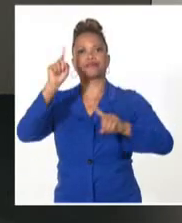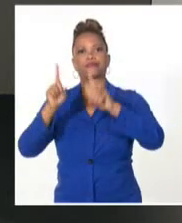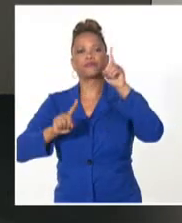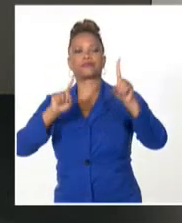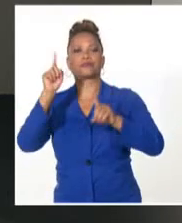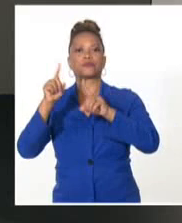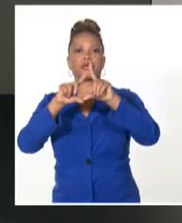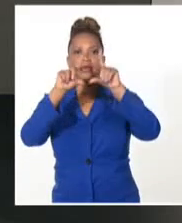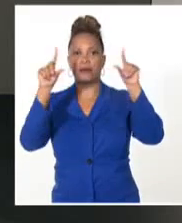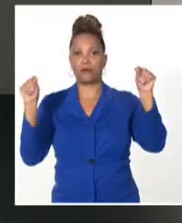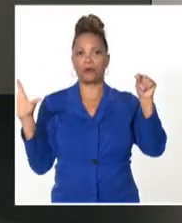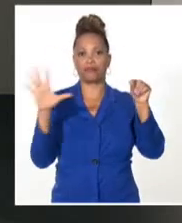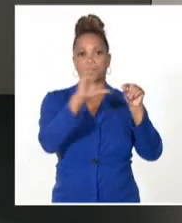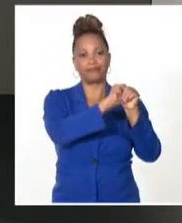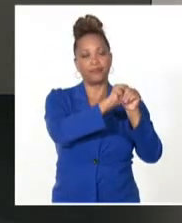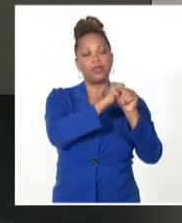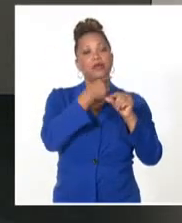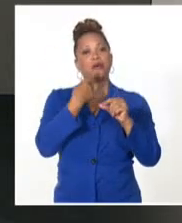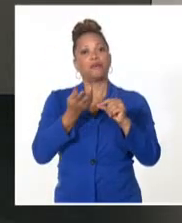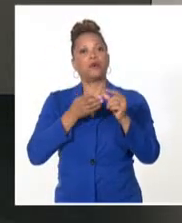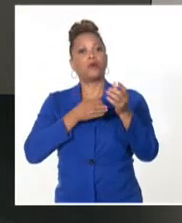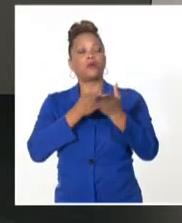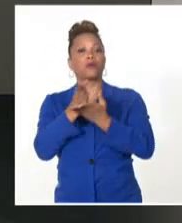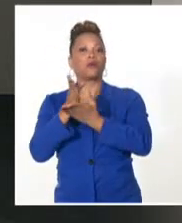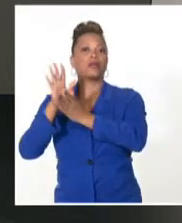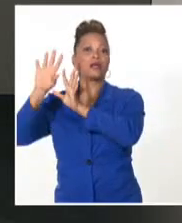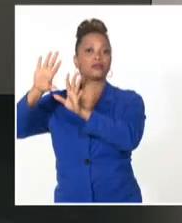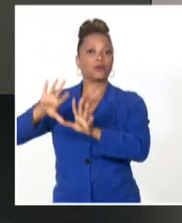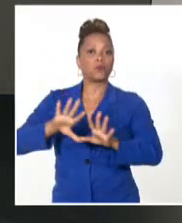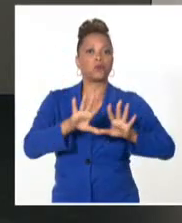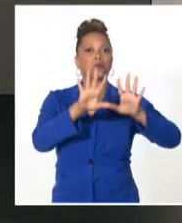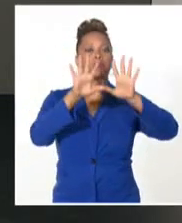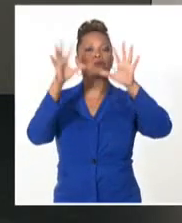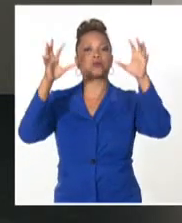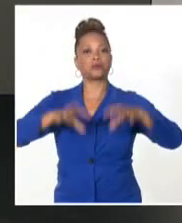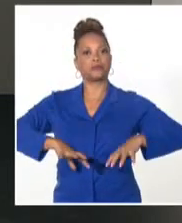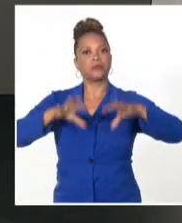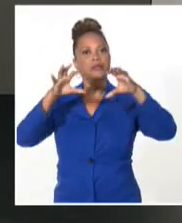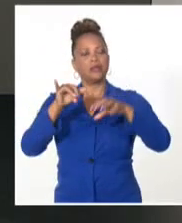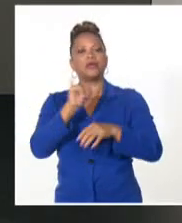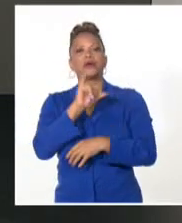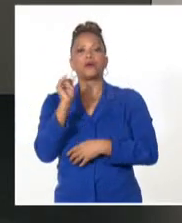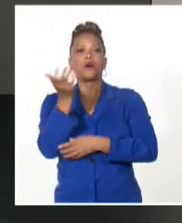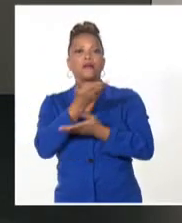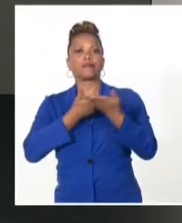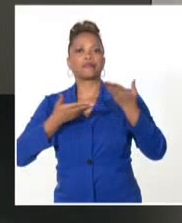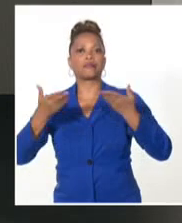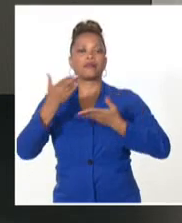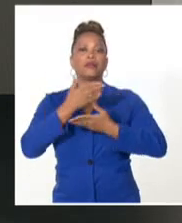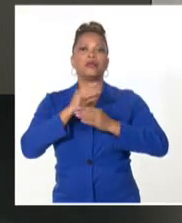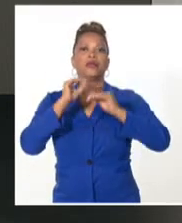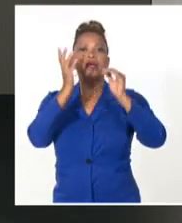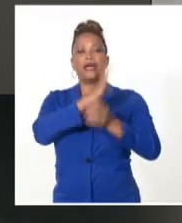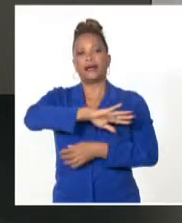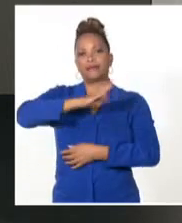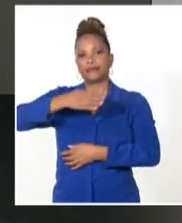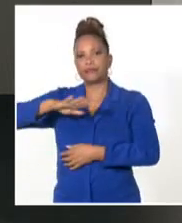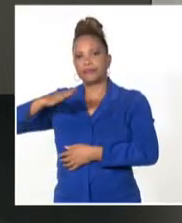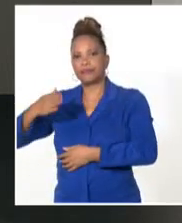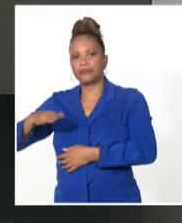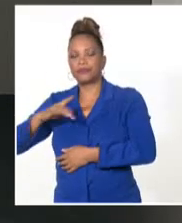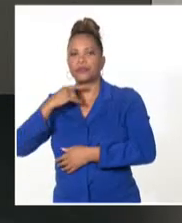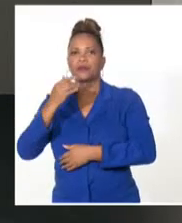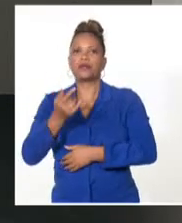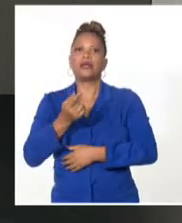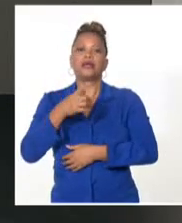largo de todo el país, debido al paso de las ondas tropicales, que también interactúan con las bajas superiores e incentivan los procesos de